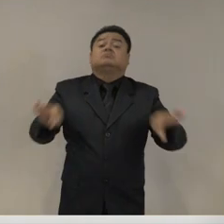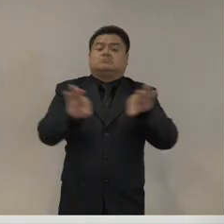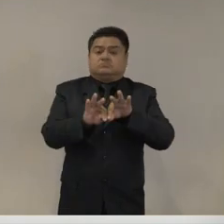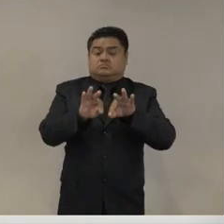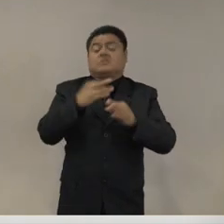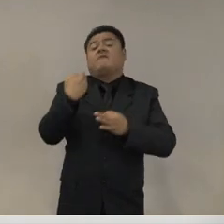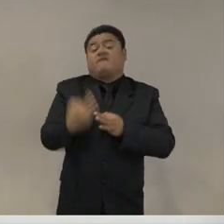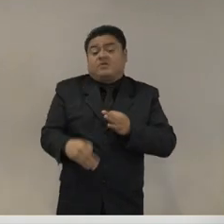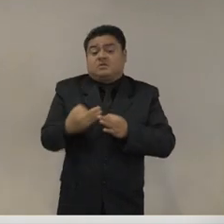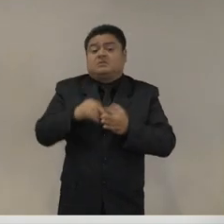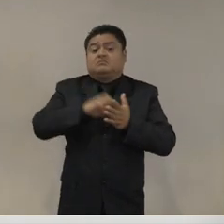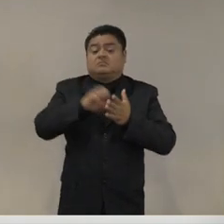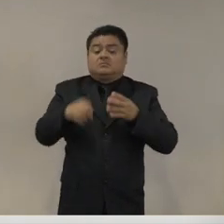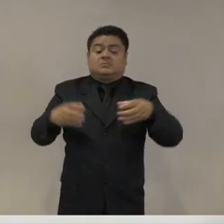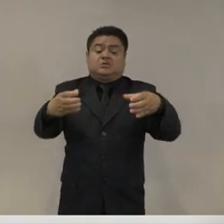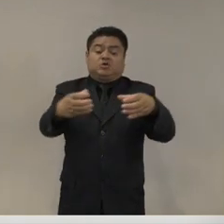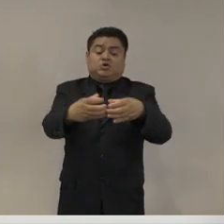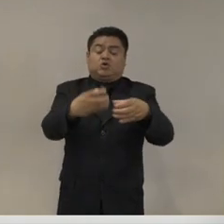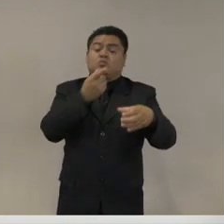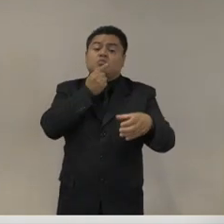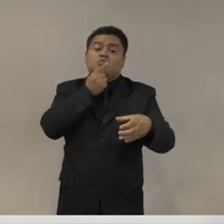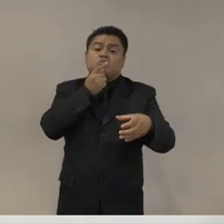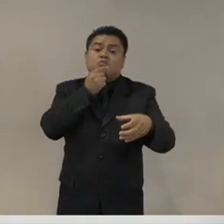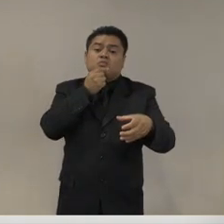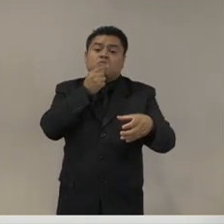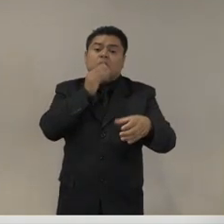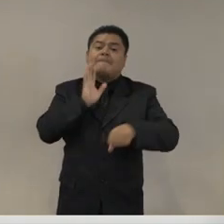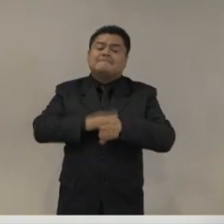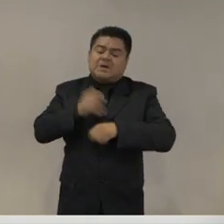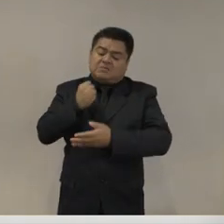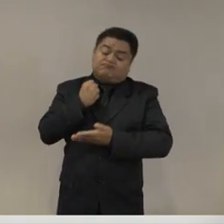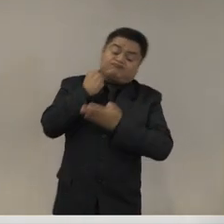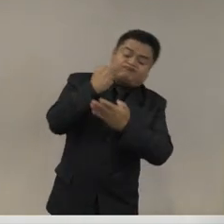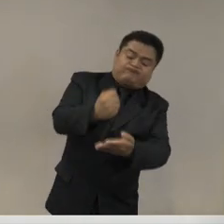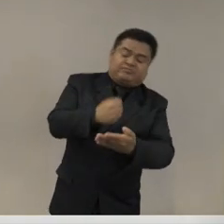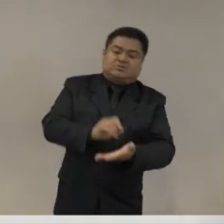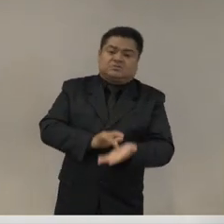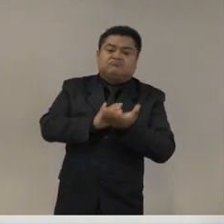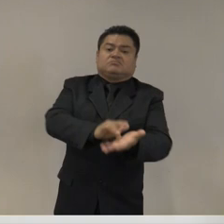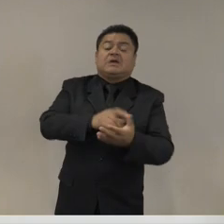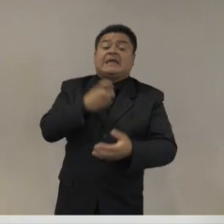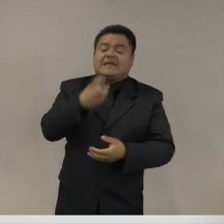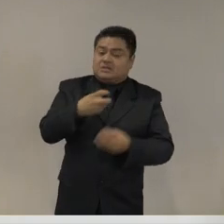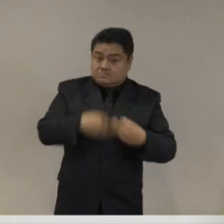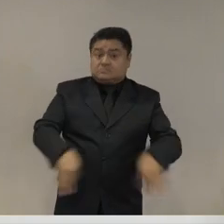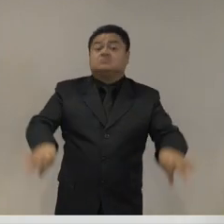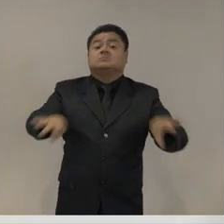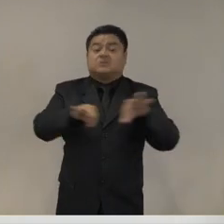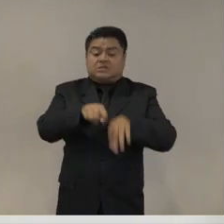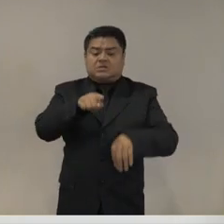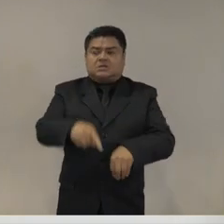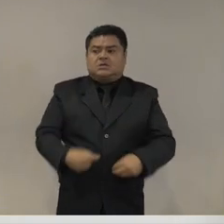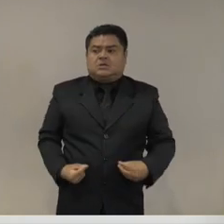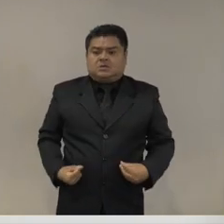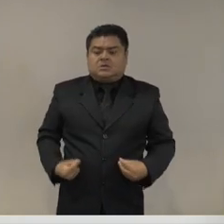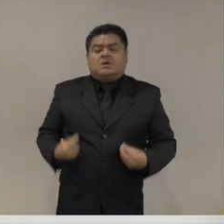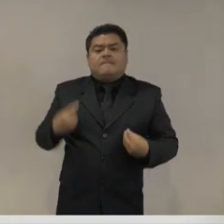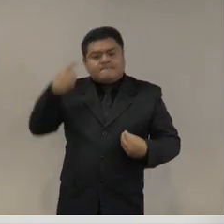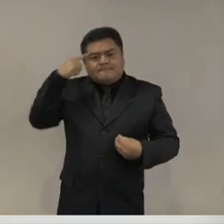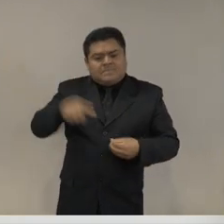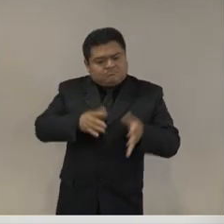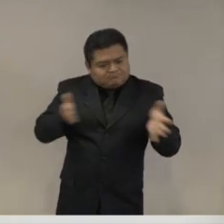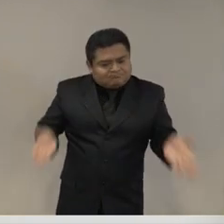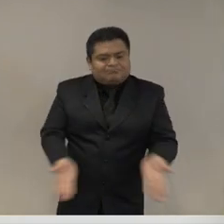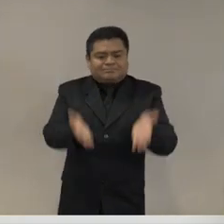de la ley va a ser muy difícil sostener cualquier modelo de desarrollo policial es importante considerar una reforma del